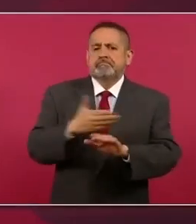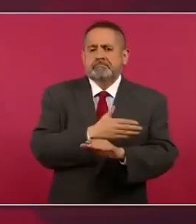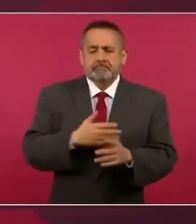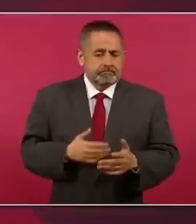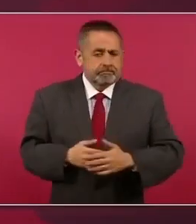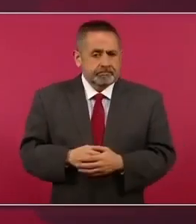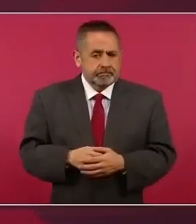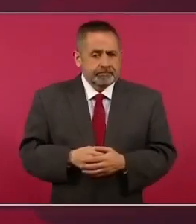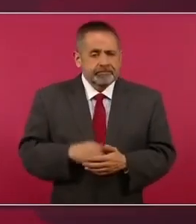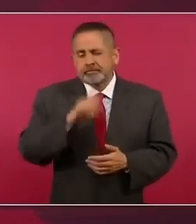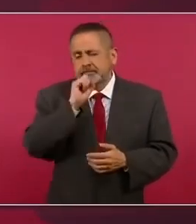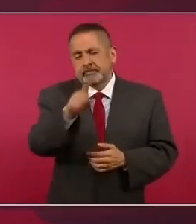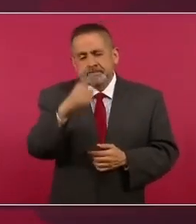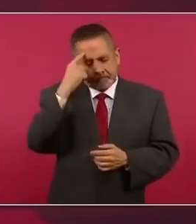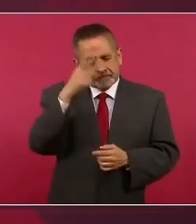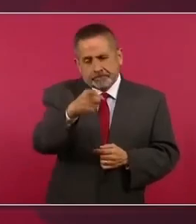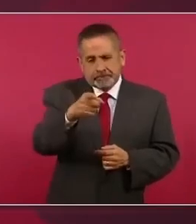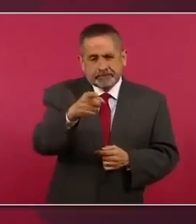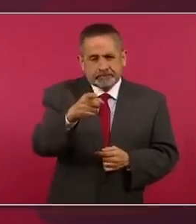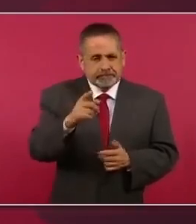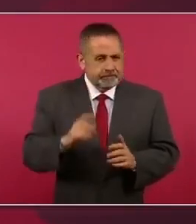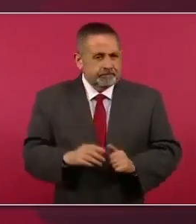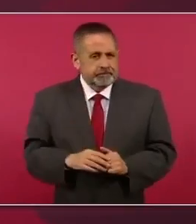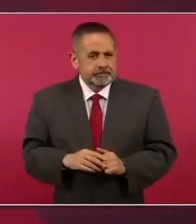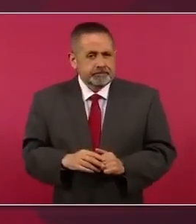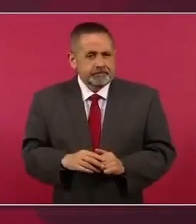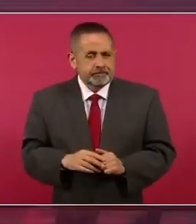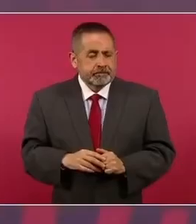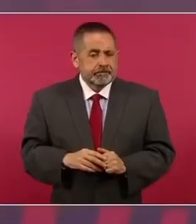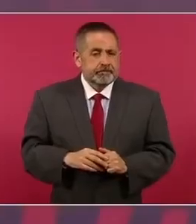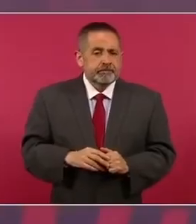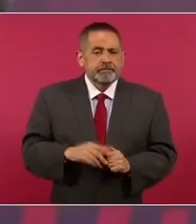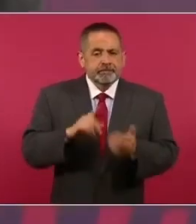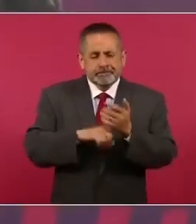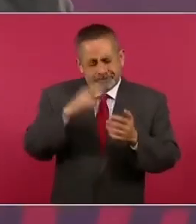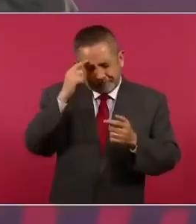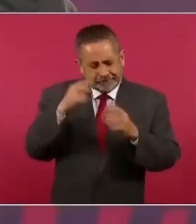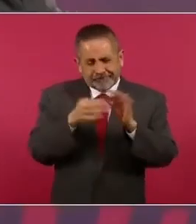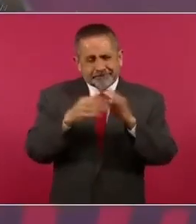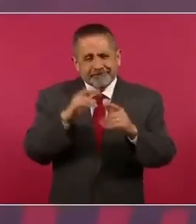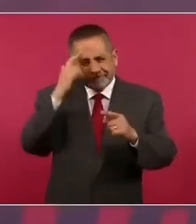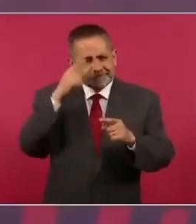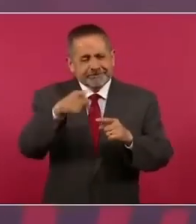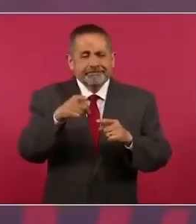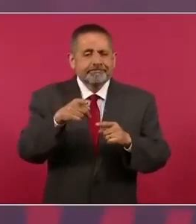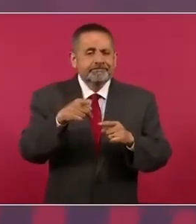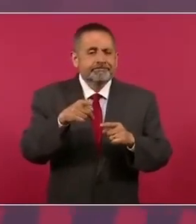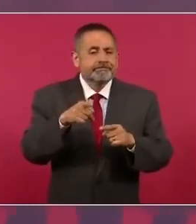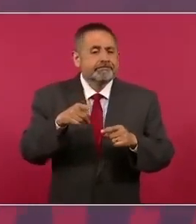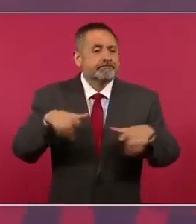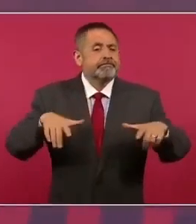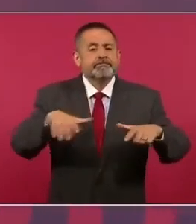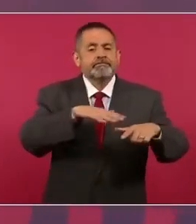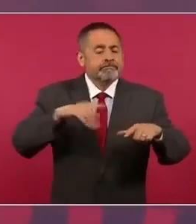que iban a provocar haciendo el aeropuerto entre otros los daños en el lago de